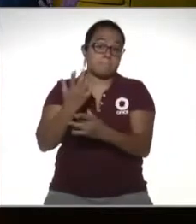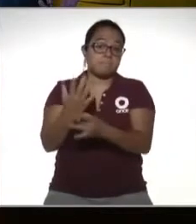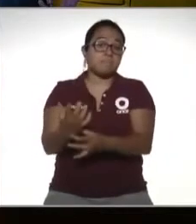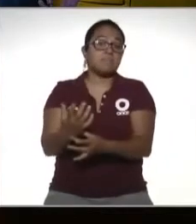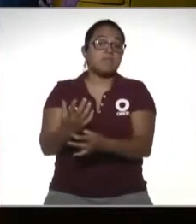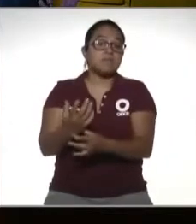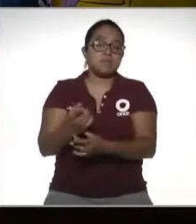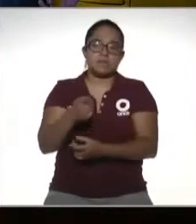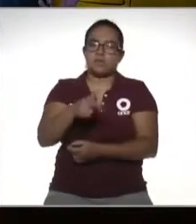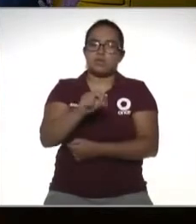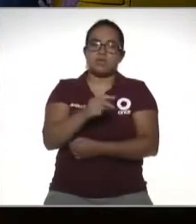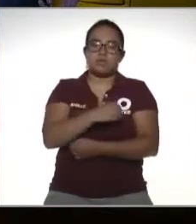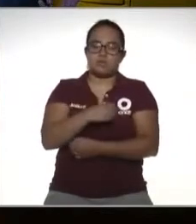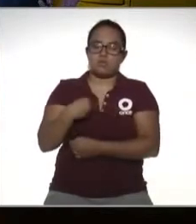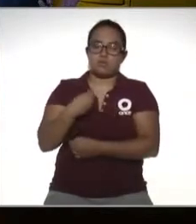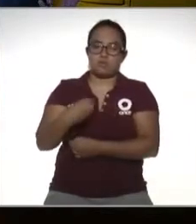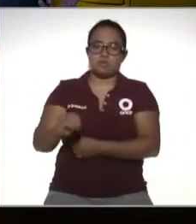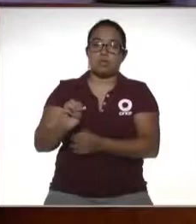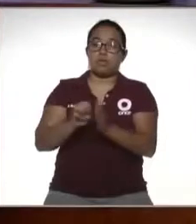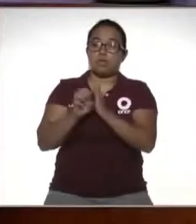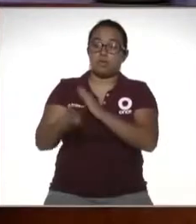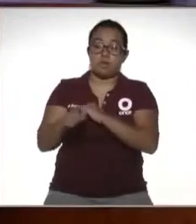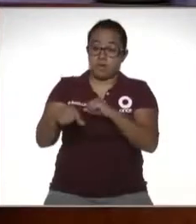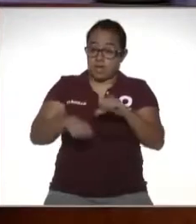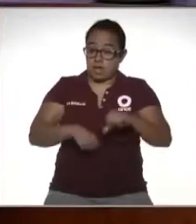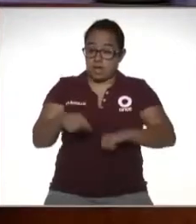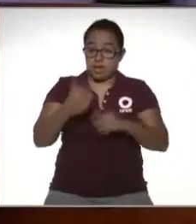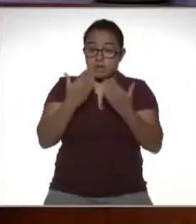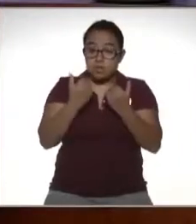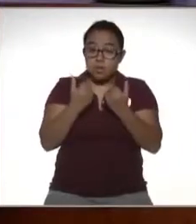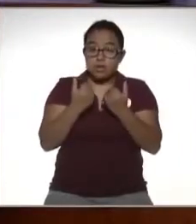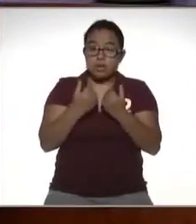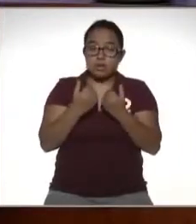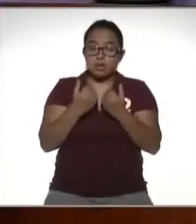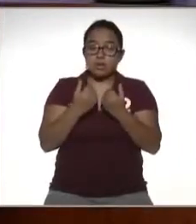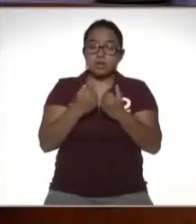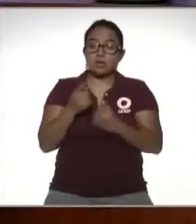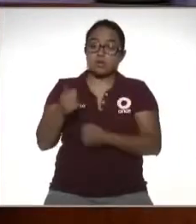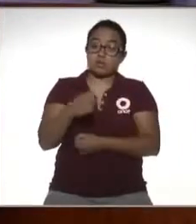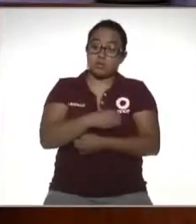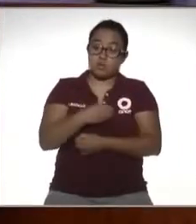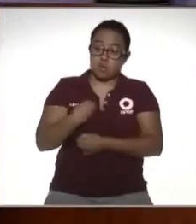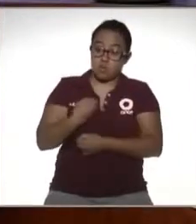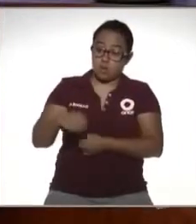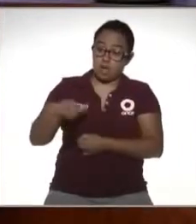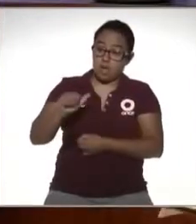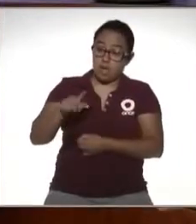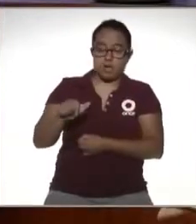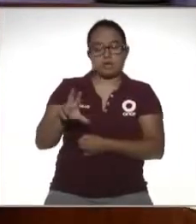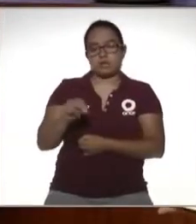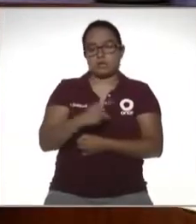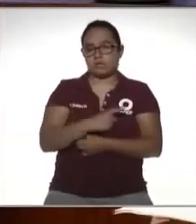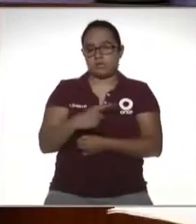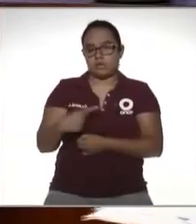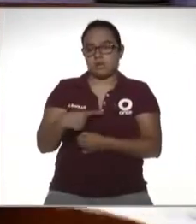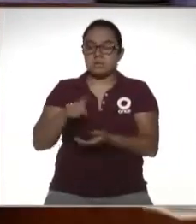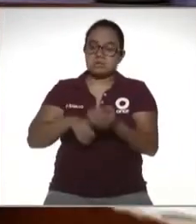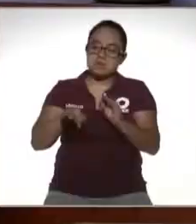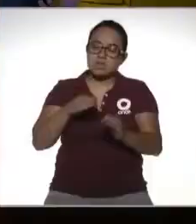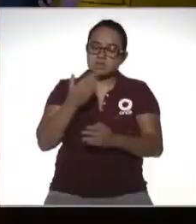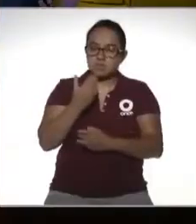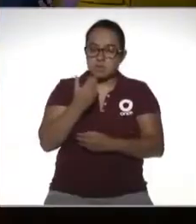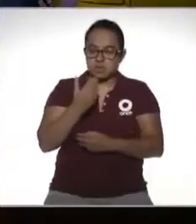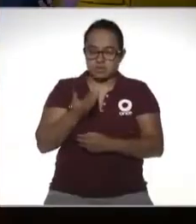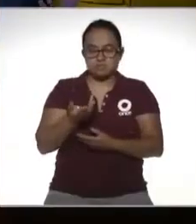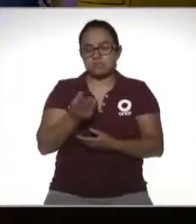los que no estamos obligados como decía si no tenemos actividades no estaríamos obligados a darnos de alta yo quisiera comentar